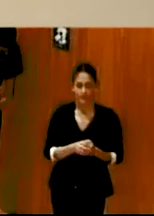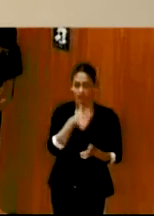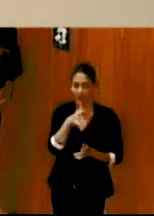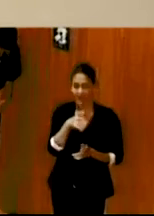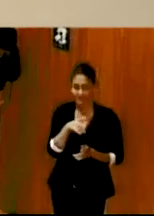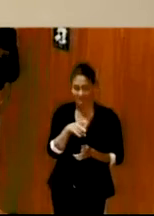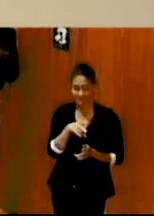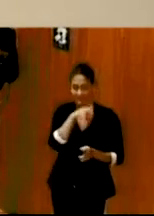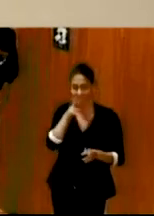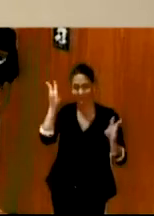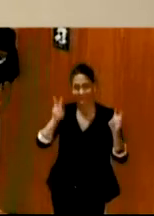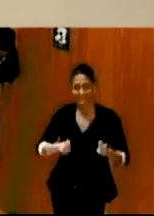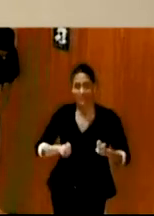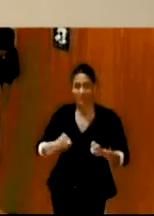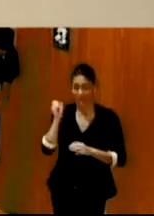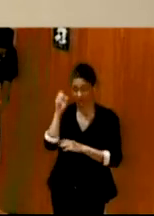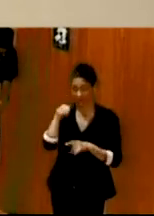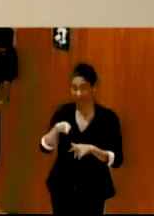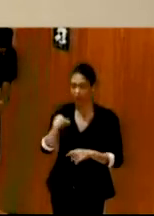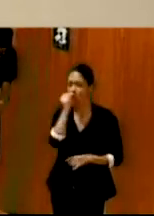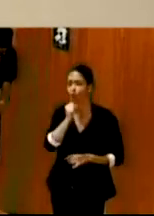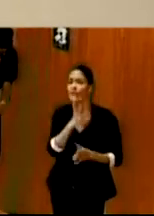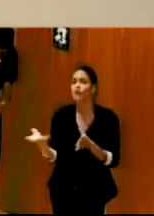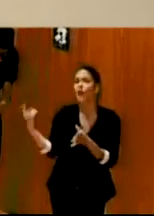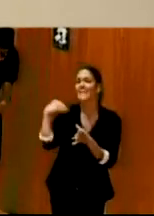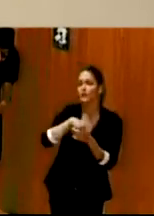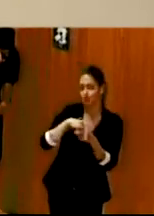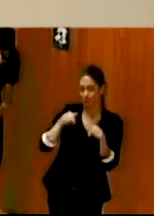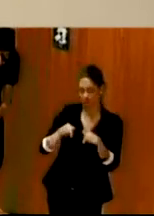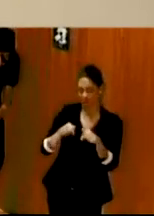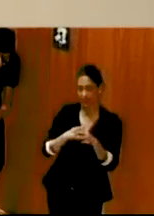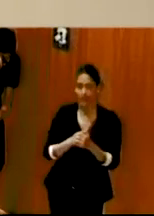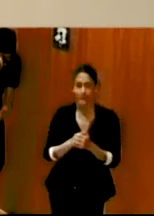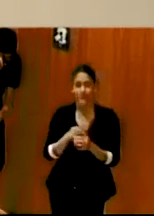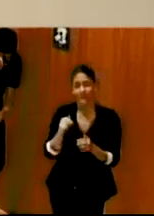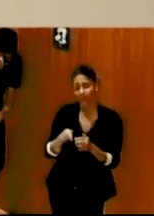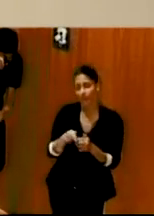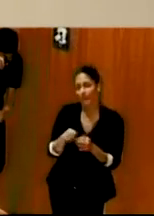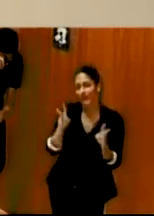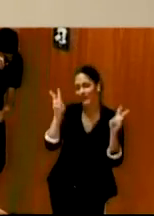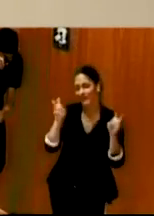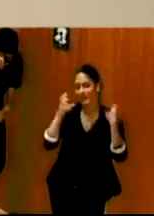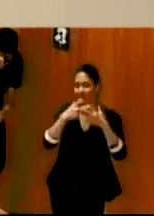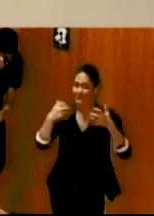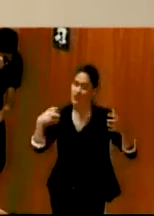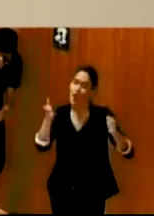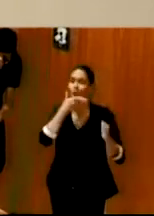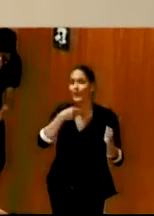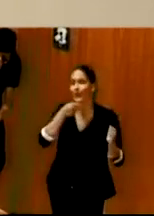en el título de la ponencia, conciertos inclusivos, conciertos inclusivos, qué bonito suena y qué difícil es